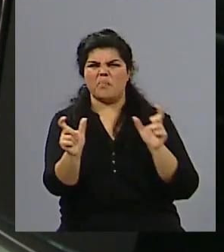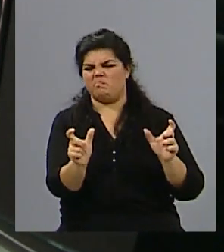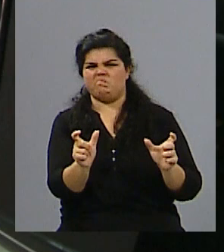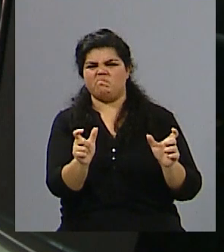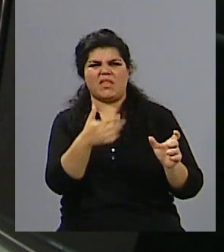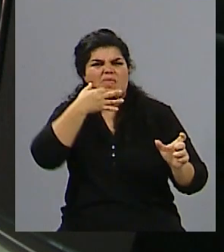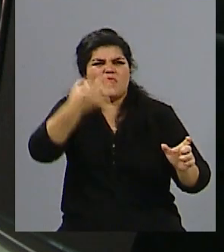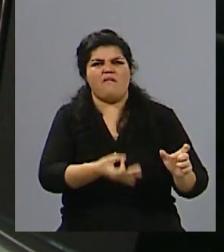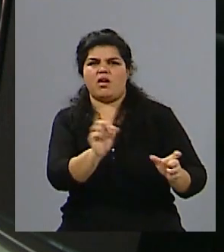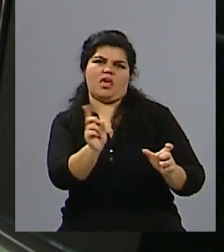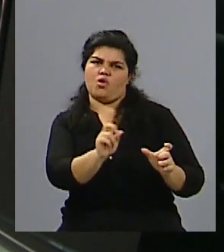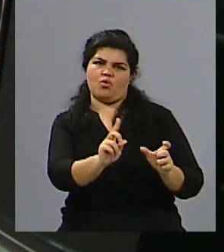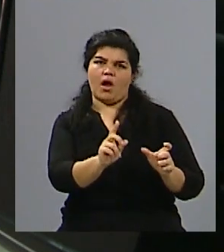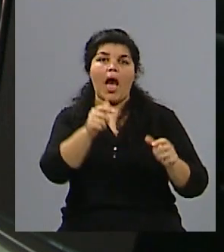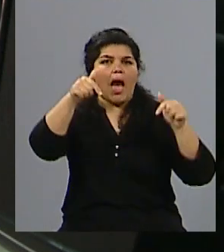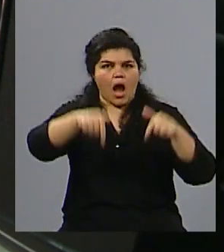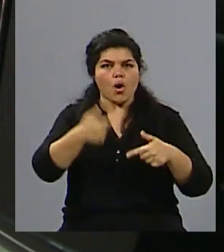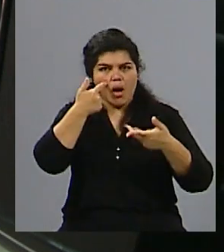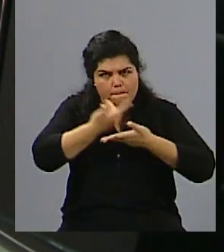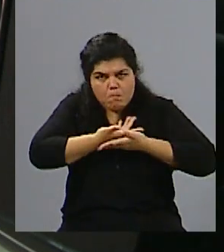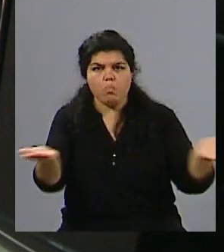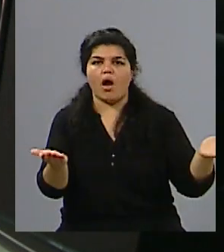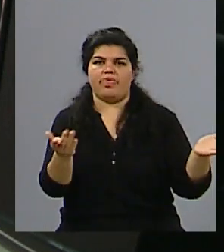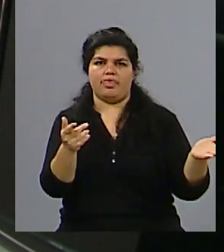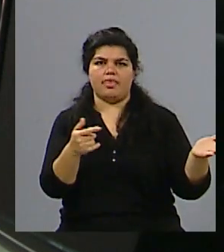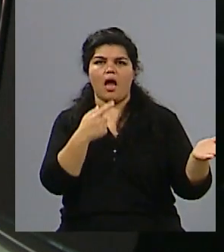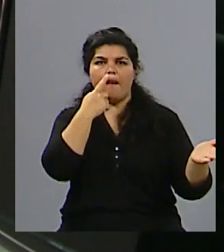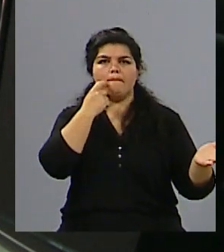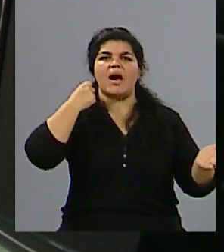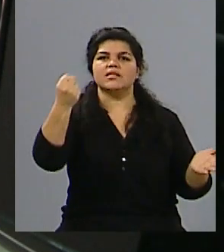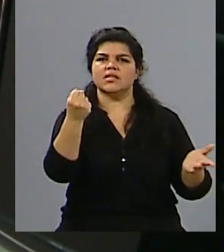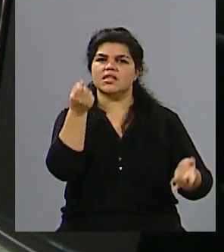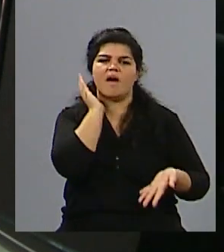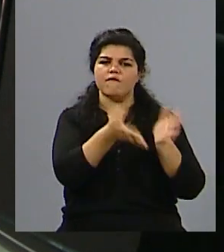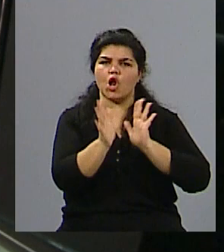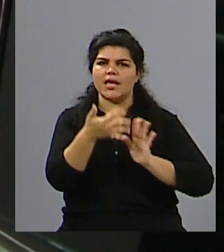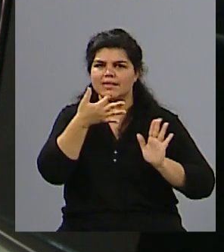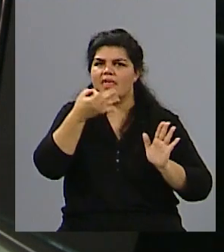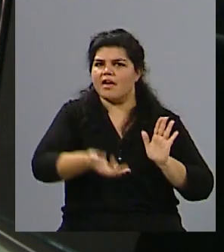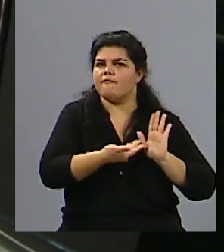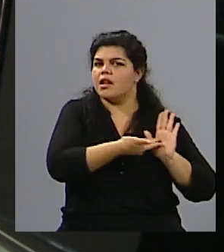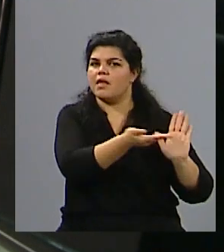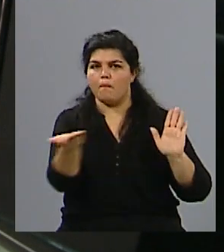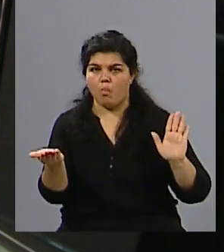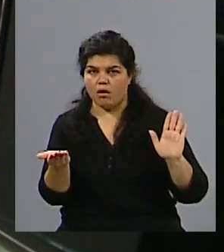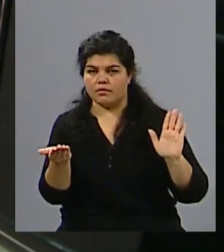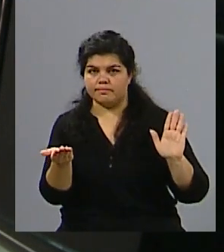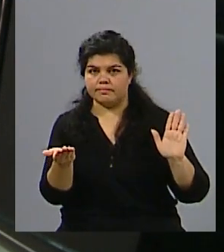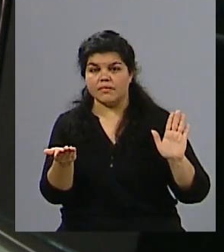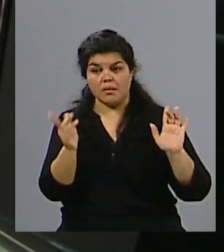Creo que hemos podido poner en agenda la violencia machista, creo que hemos podido visibilizar un montón de cosas y creo que hoy,